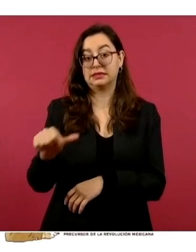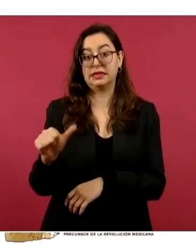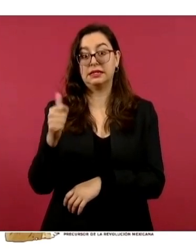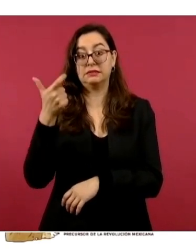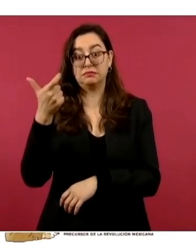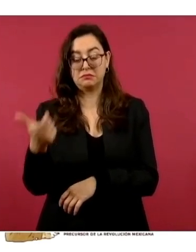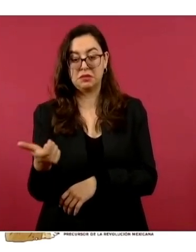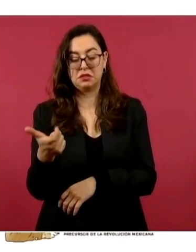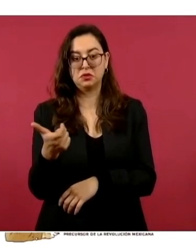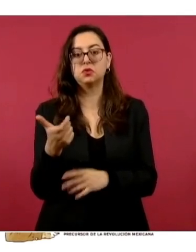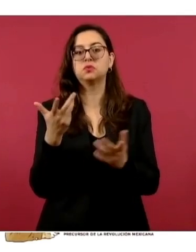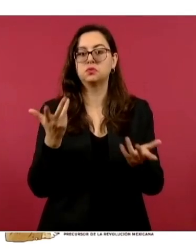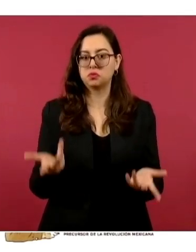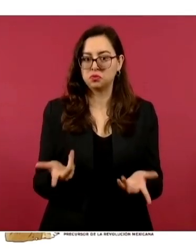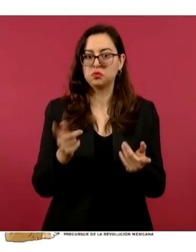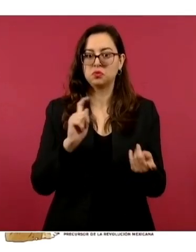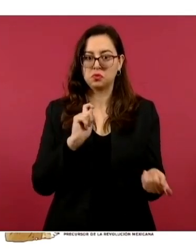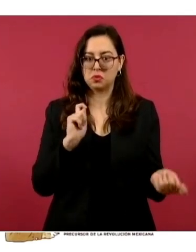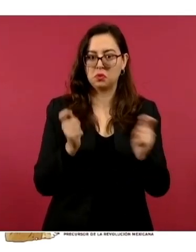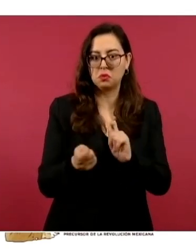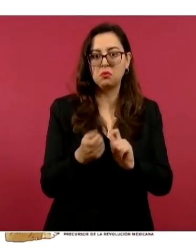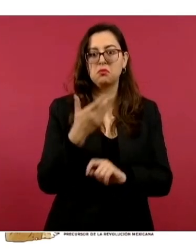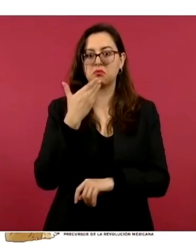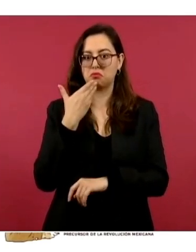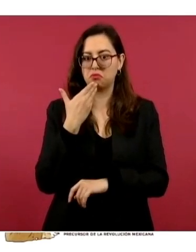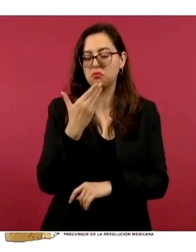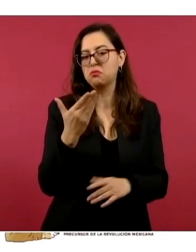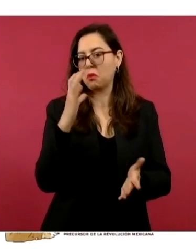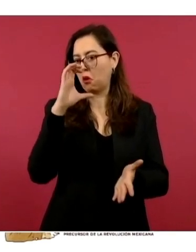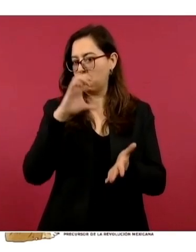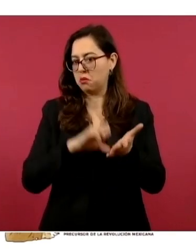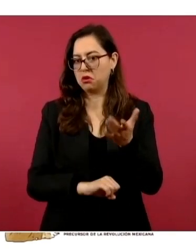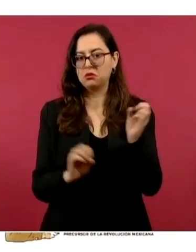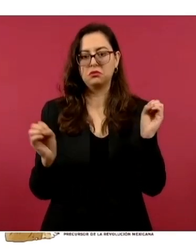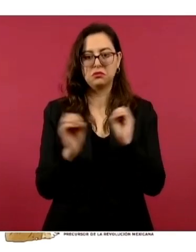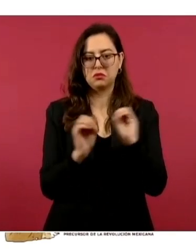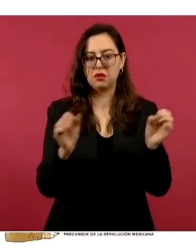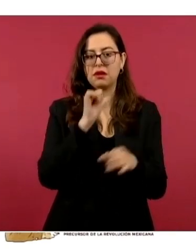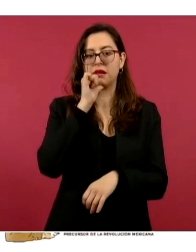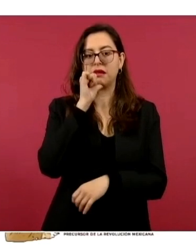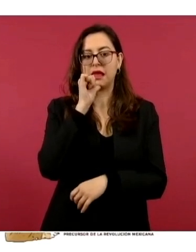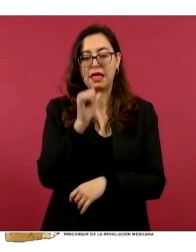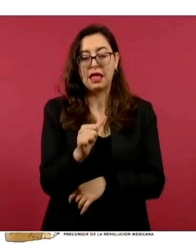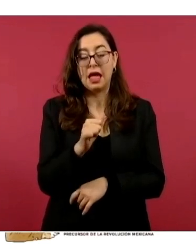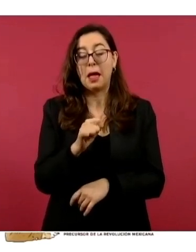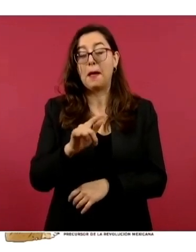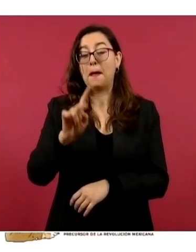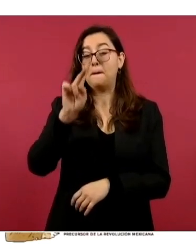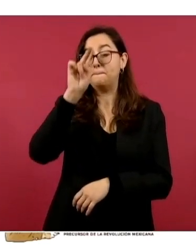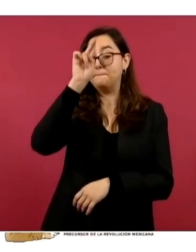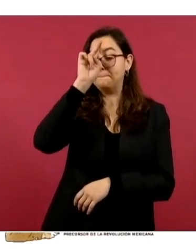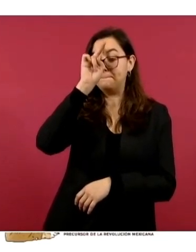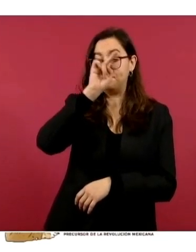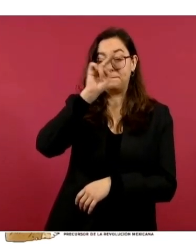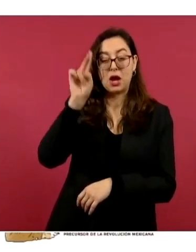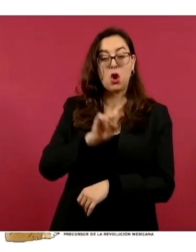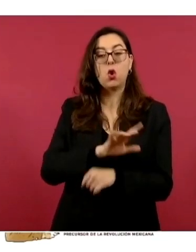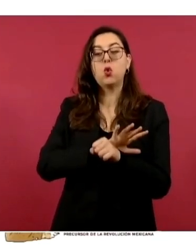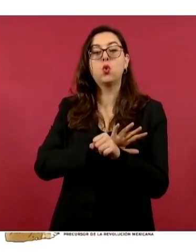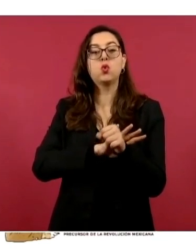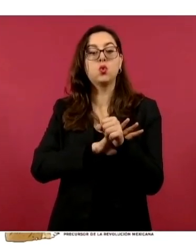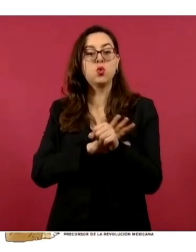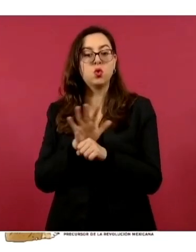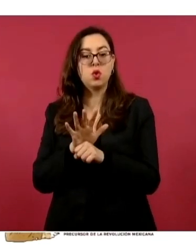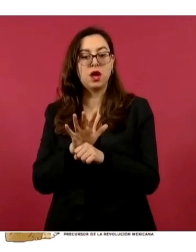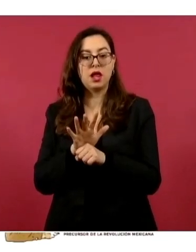comisión, cero de comisión. Mientras que la peor opción fue Pagafone Smart Pay, que nos